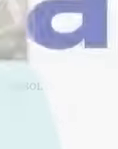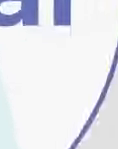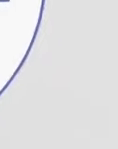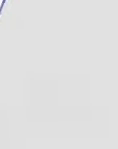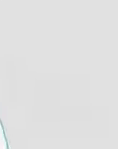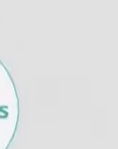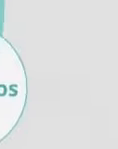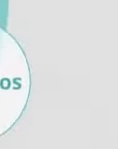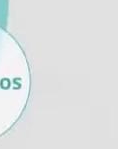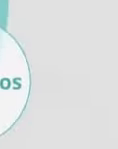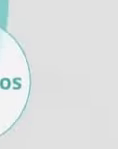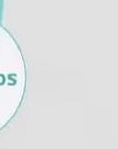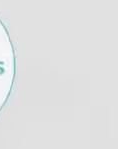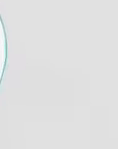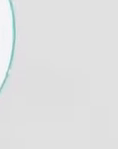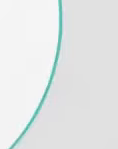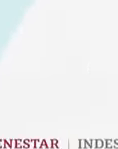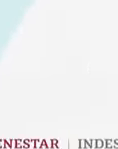privado.